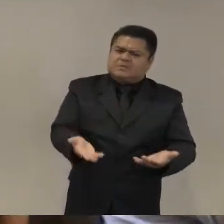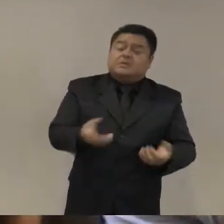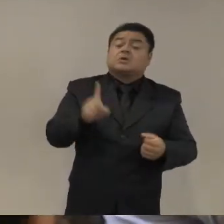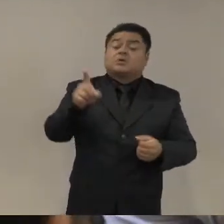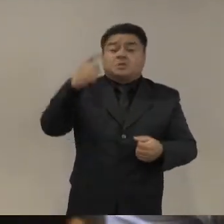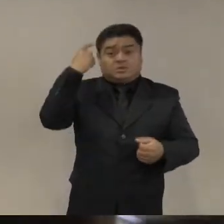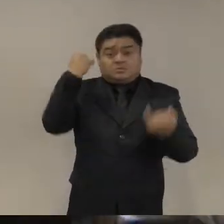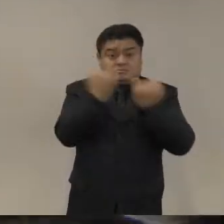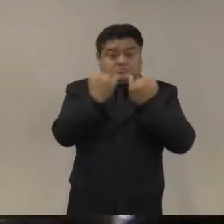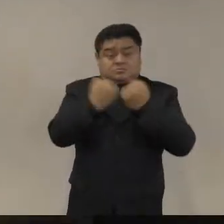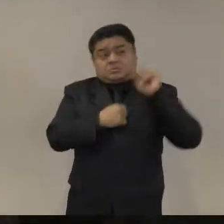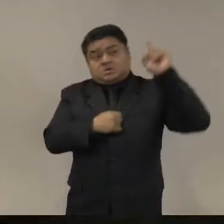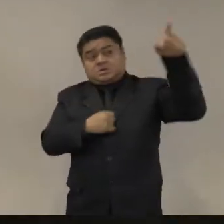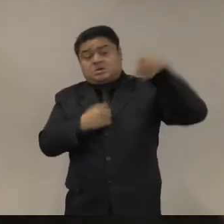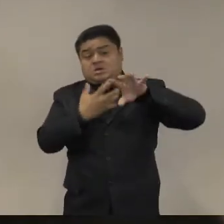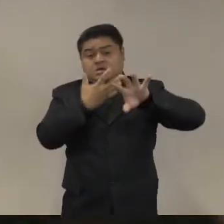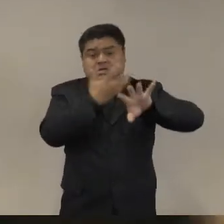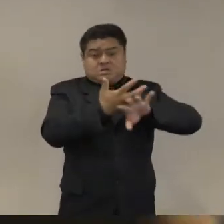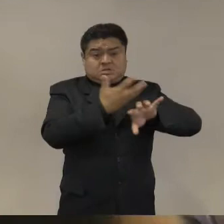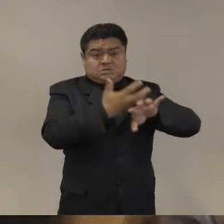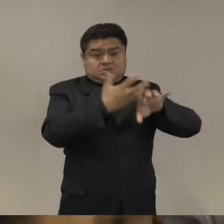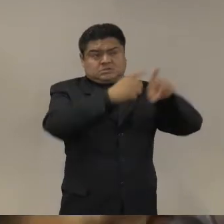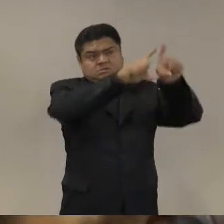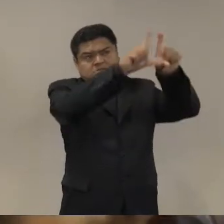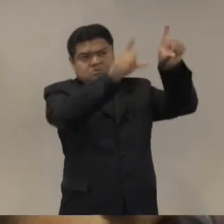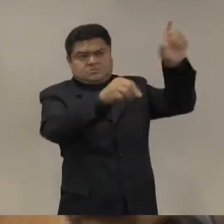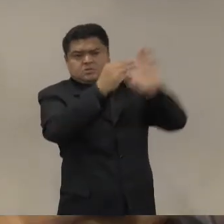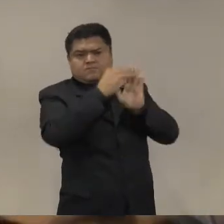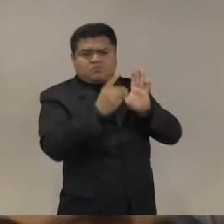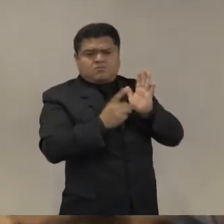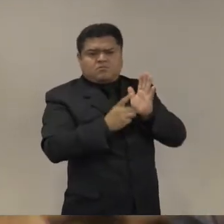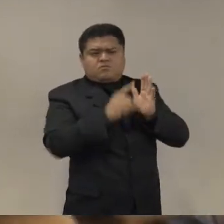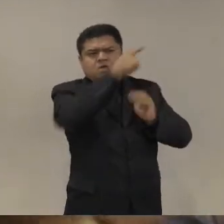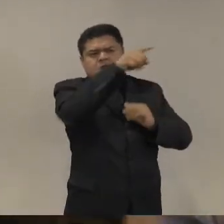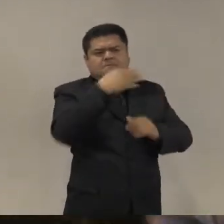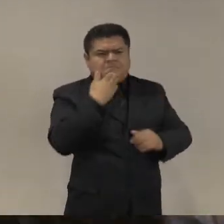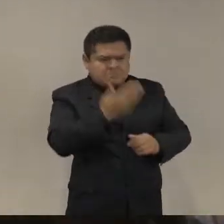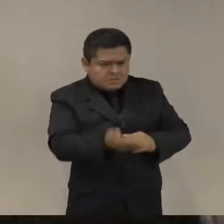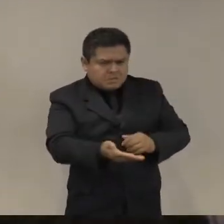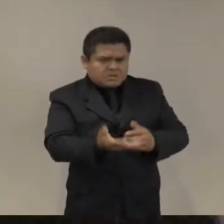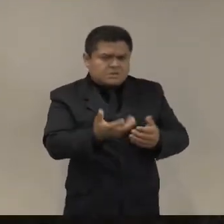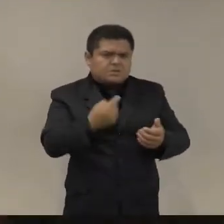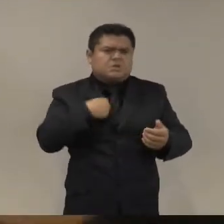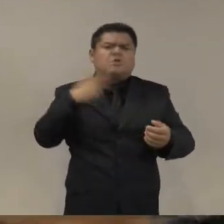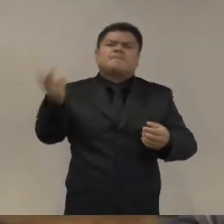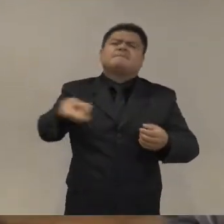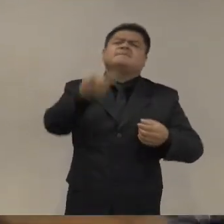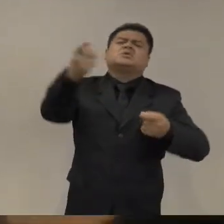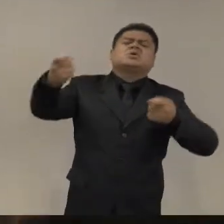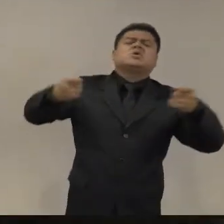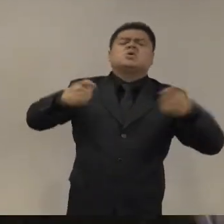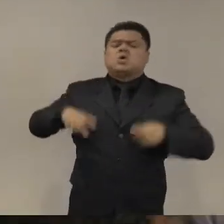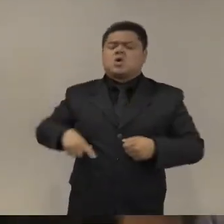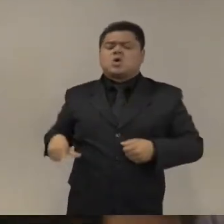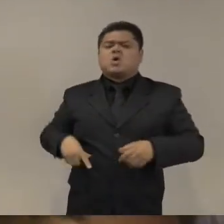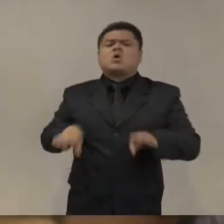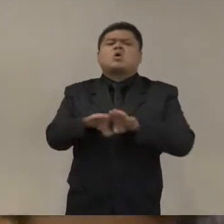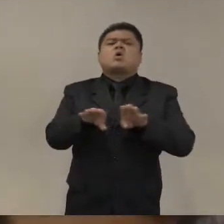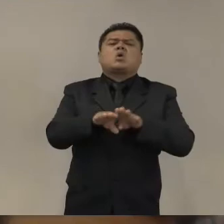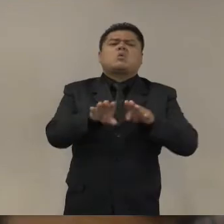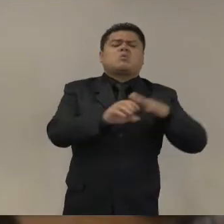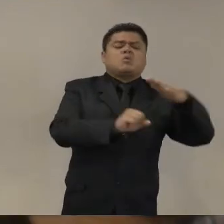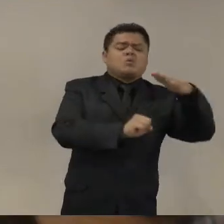está bueno y esas cosas esto quiere preguntar de la gobernanza y cómo hacer los pilares